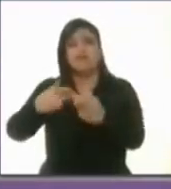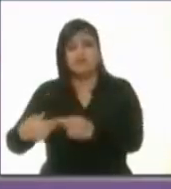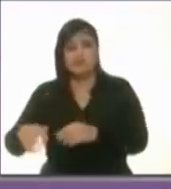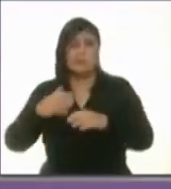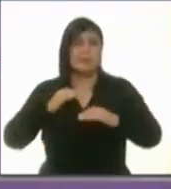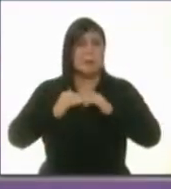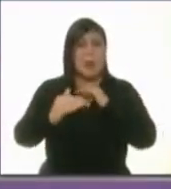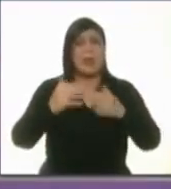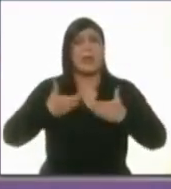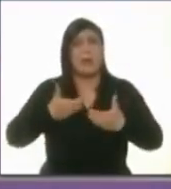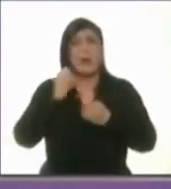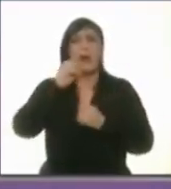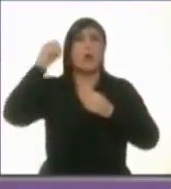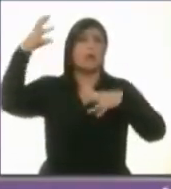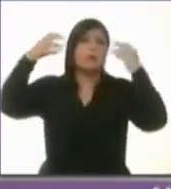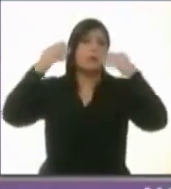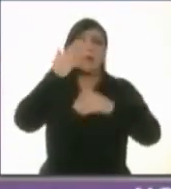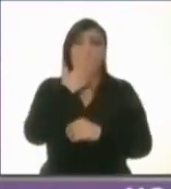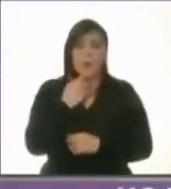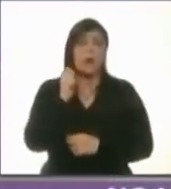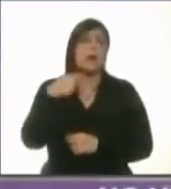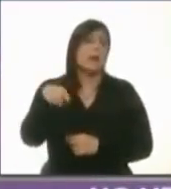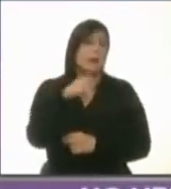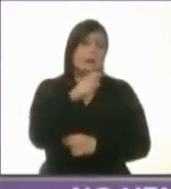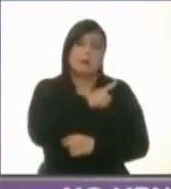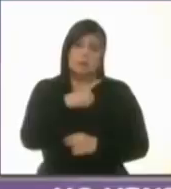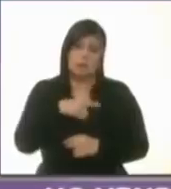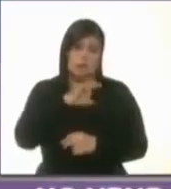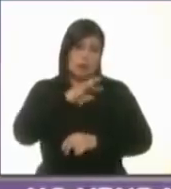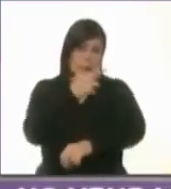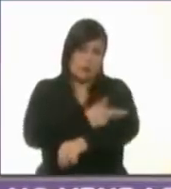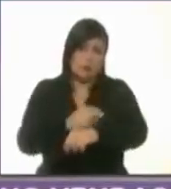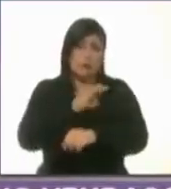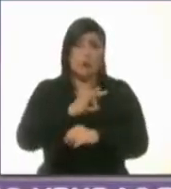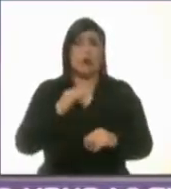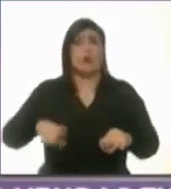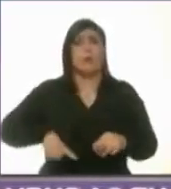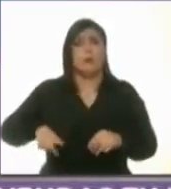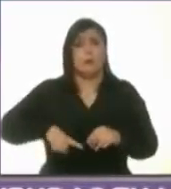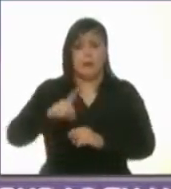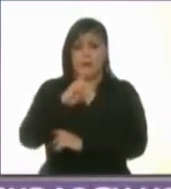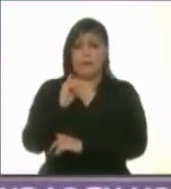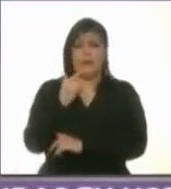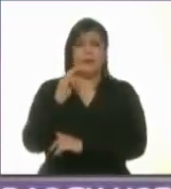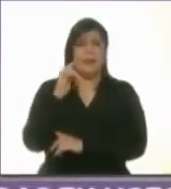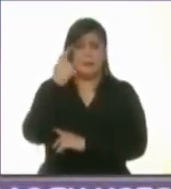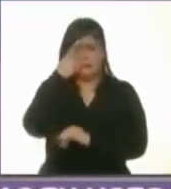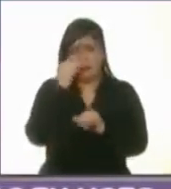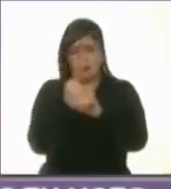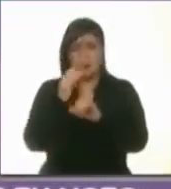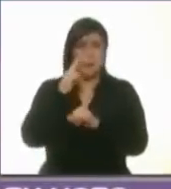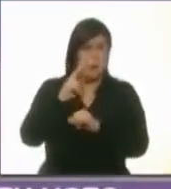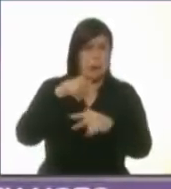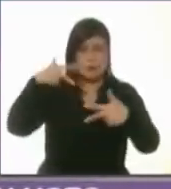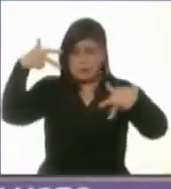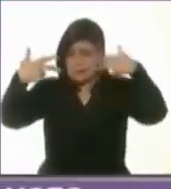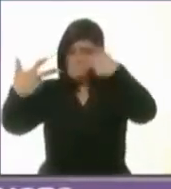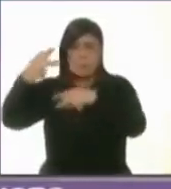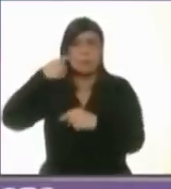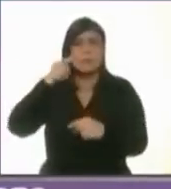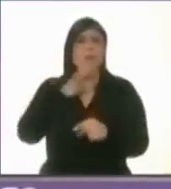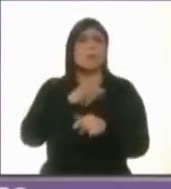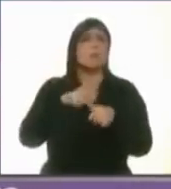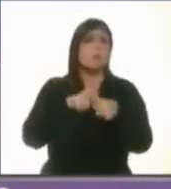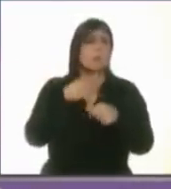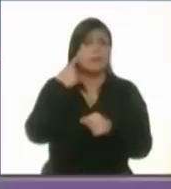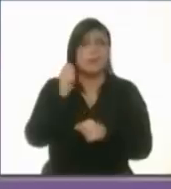lo que vamos a resolver con un gobierno digital en donde no solamente se pueda poner la queja, sino que tenga seguimiento hasta el